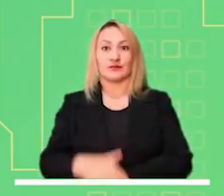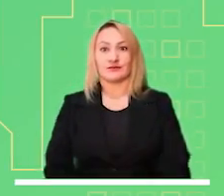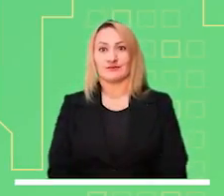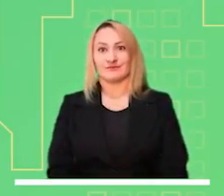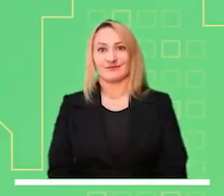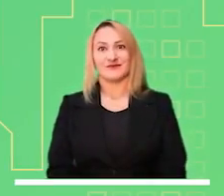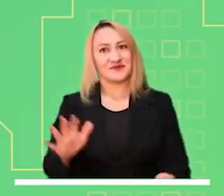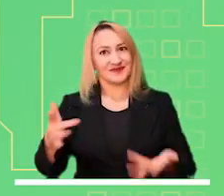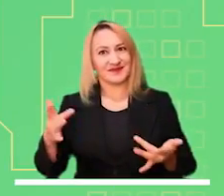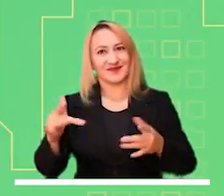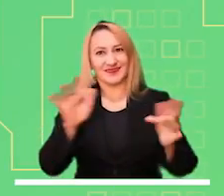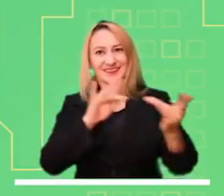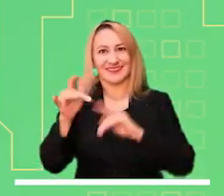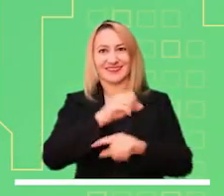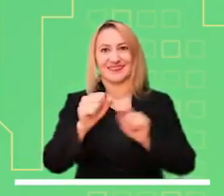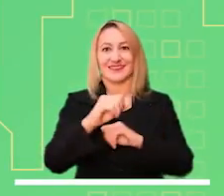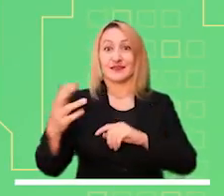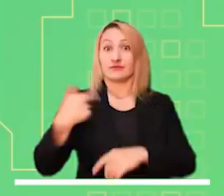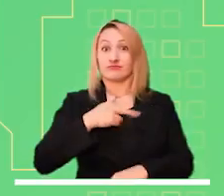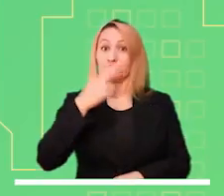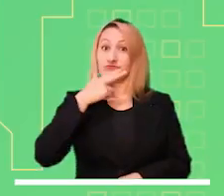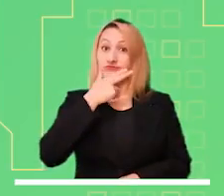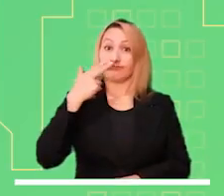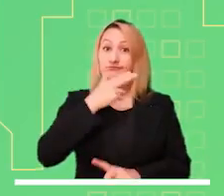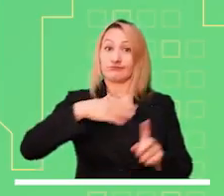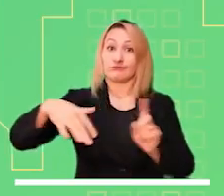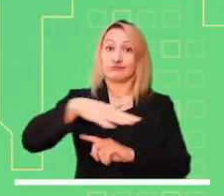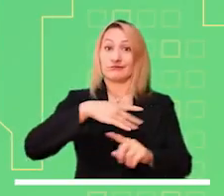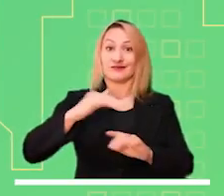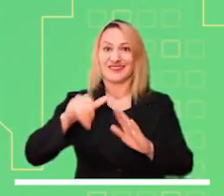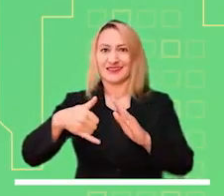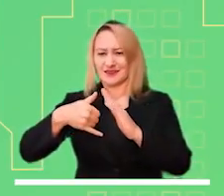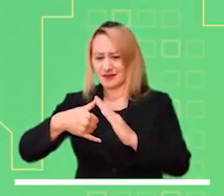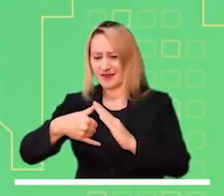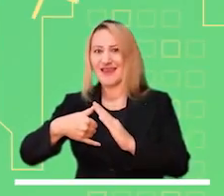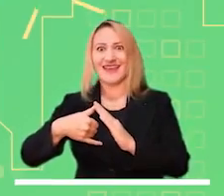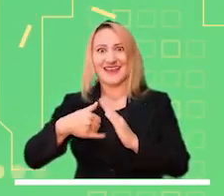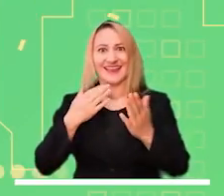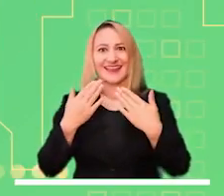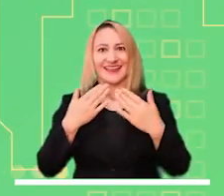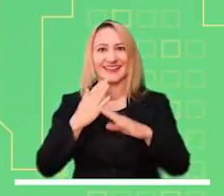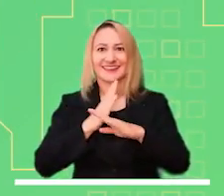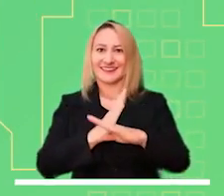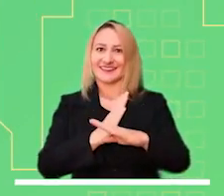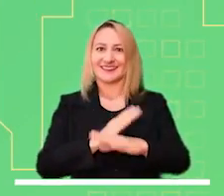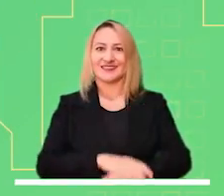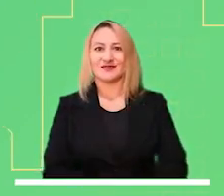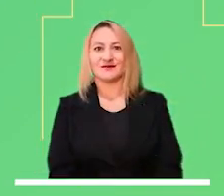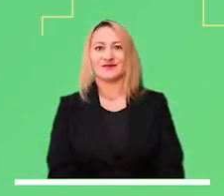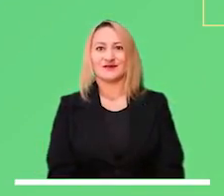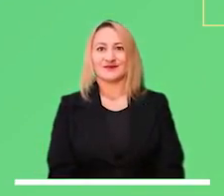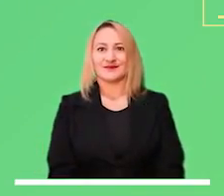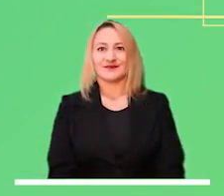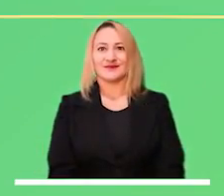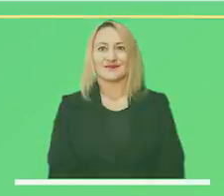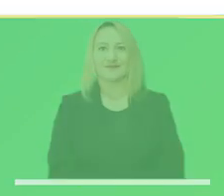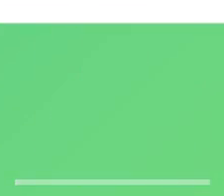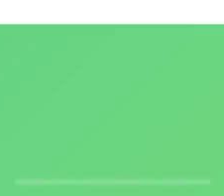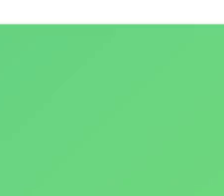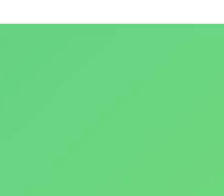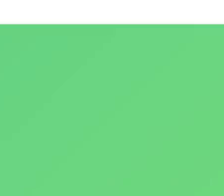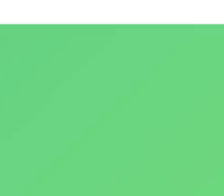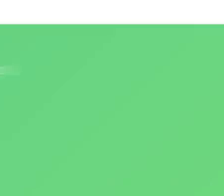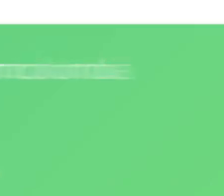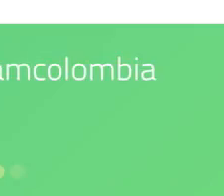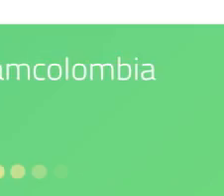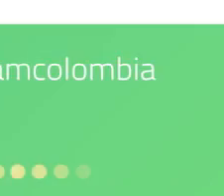Alerta roja, por tiempo lluvioso en el centro y norte de la Cuenca del Pacífico colombiano. Los esperamos en nuestras redes sociales. Nuestro